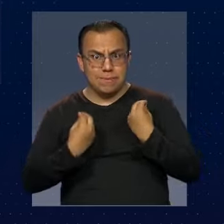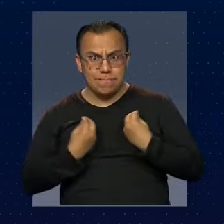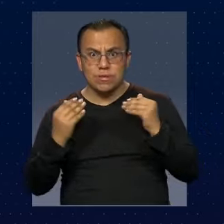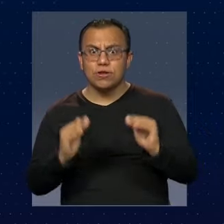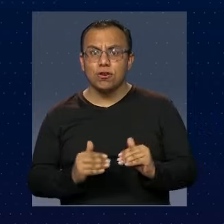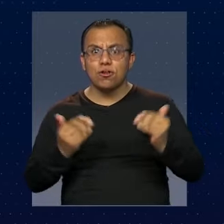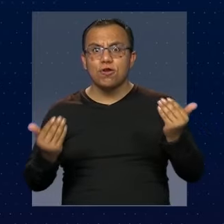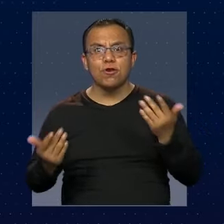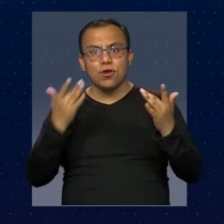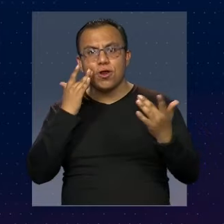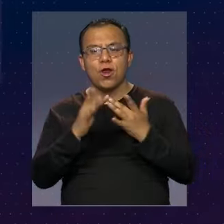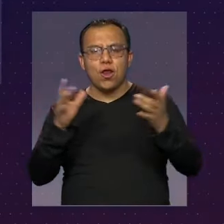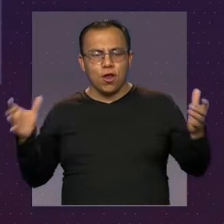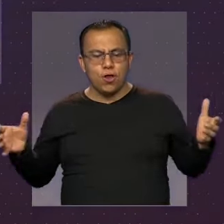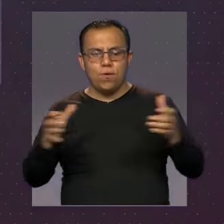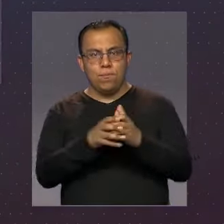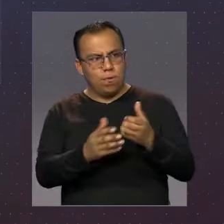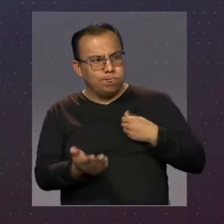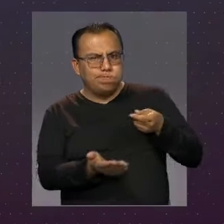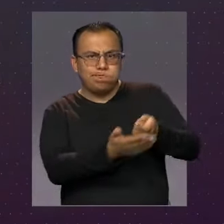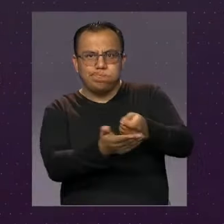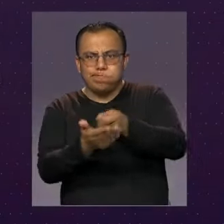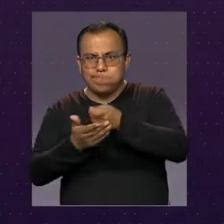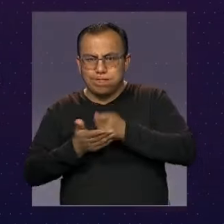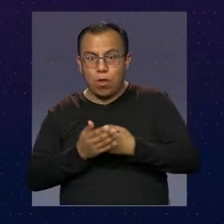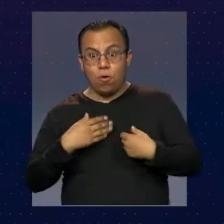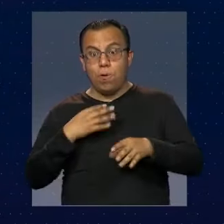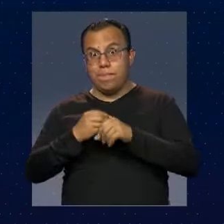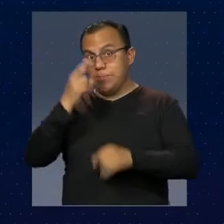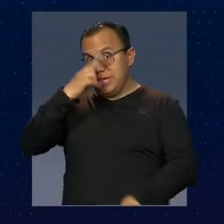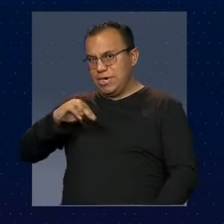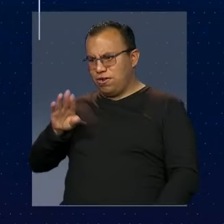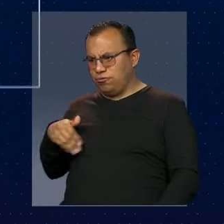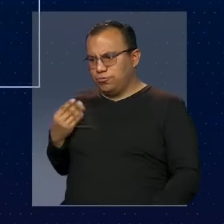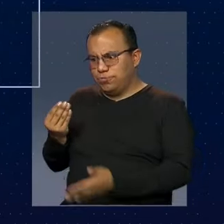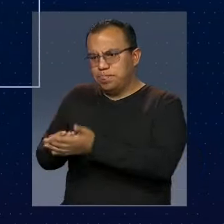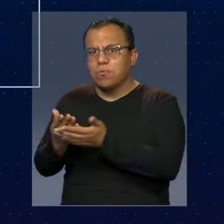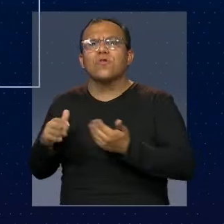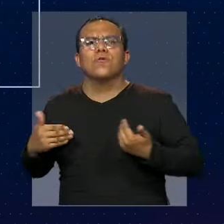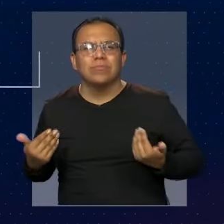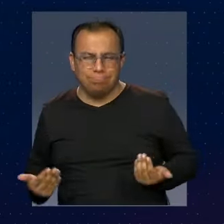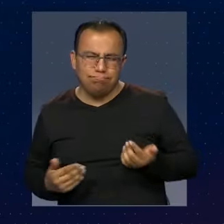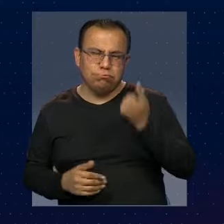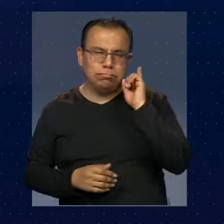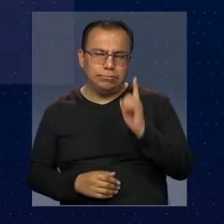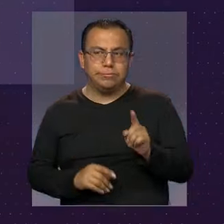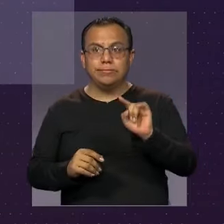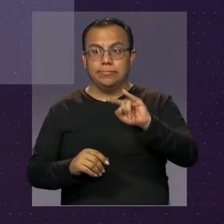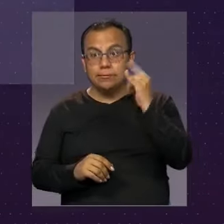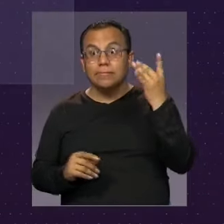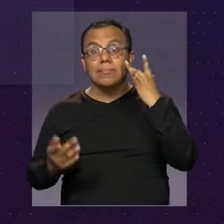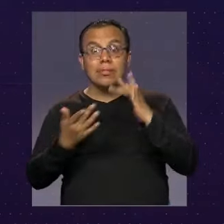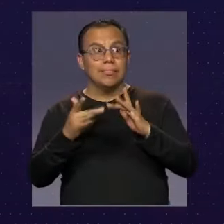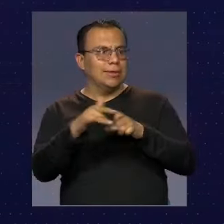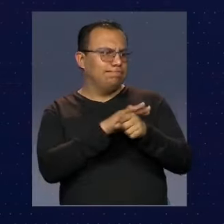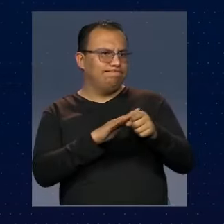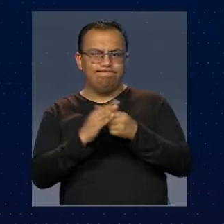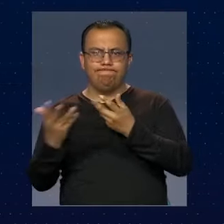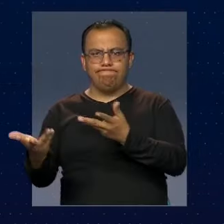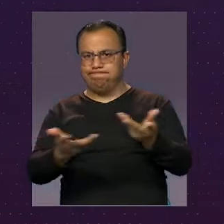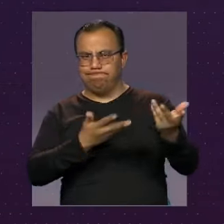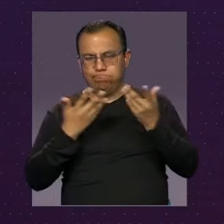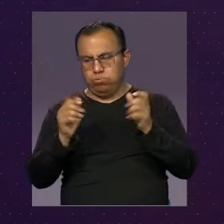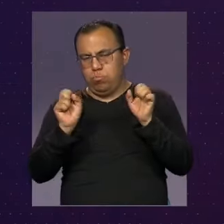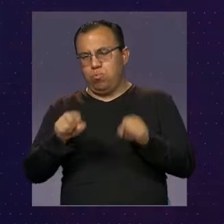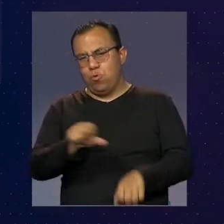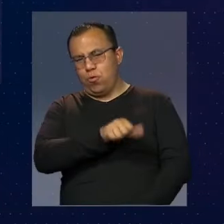cómo van a solventar sus gastos y los de sus hijos, luego de que por o como consecuencia de la denuncia se puedan